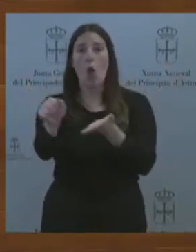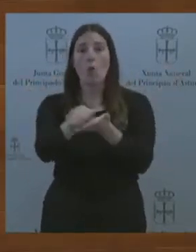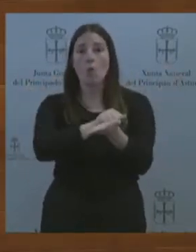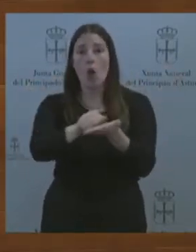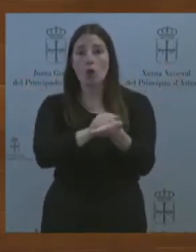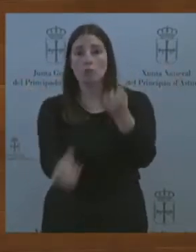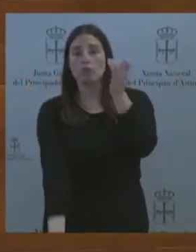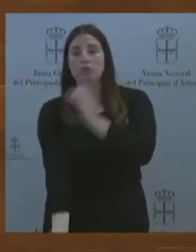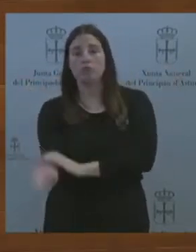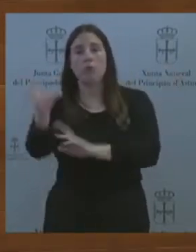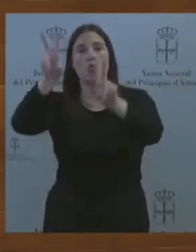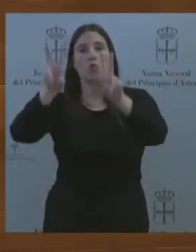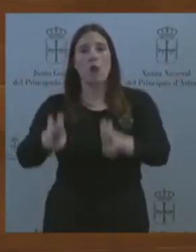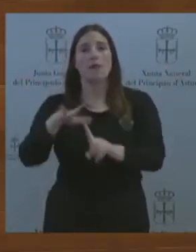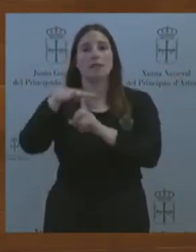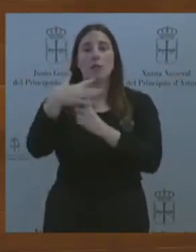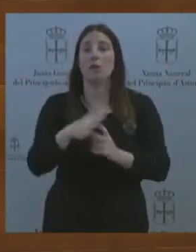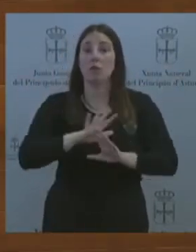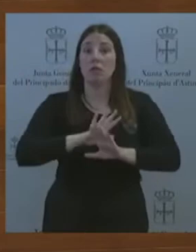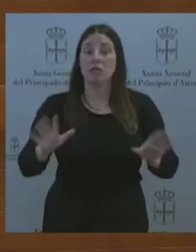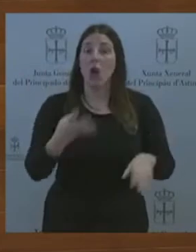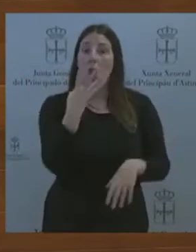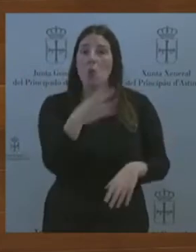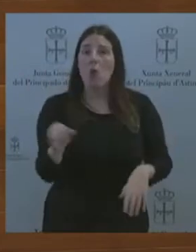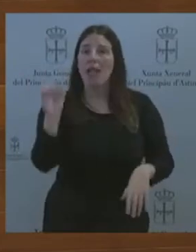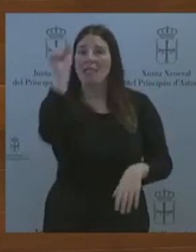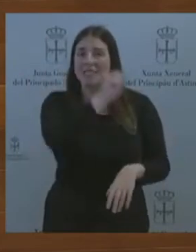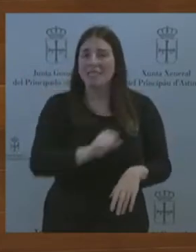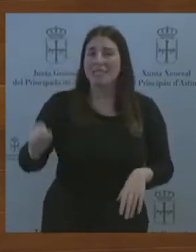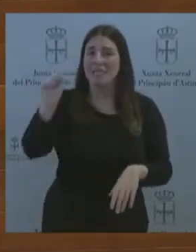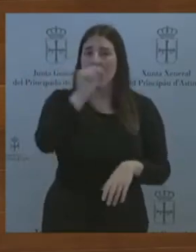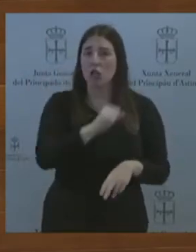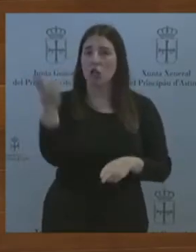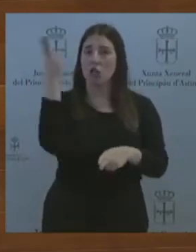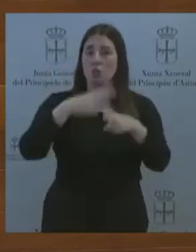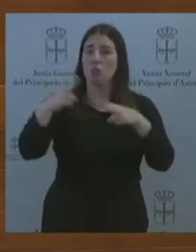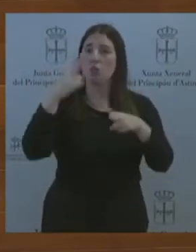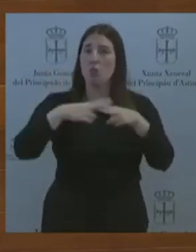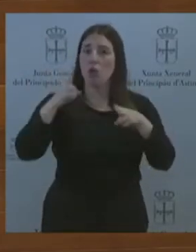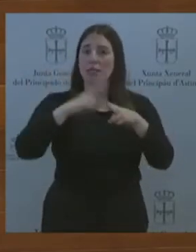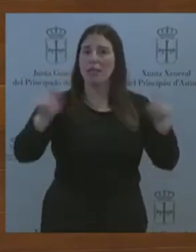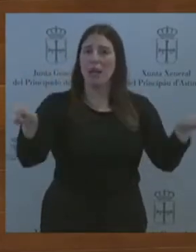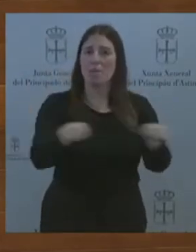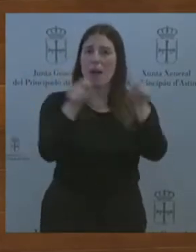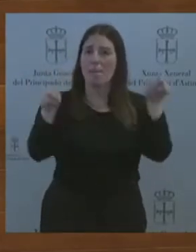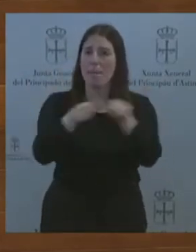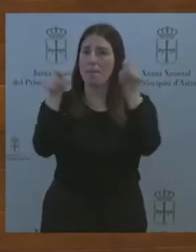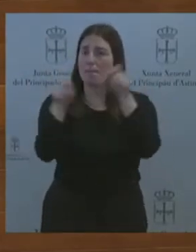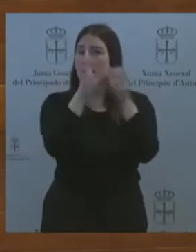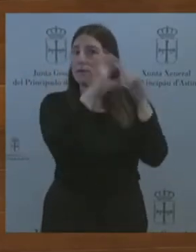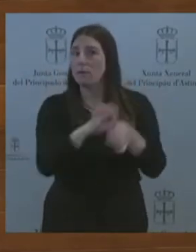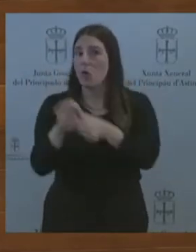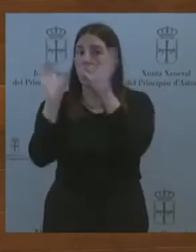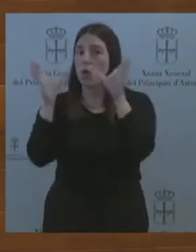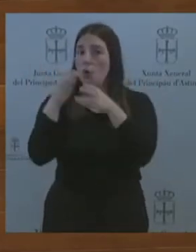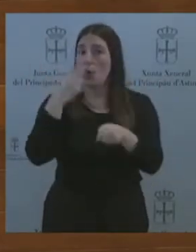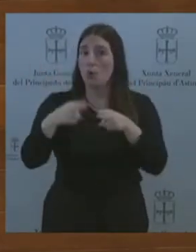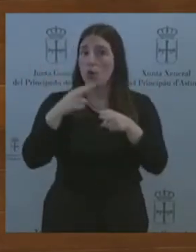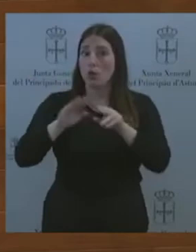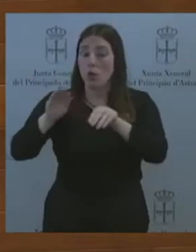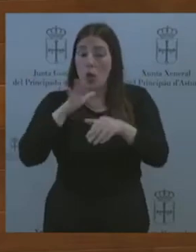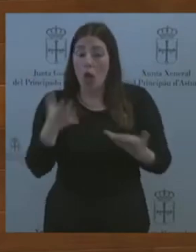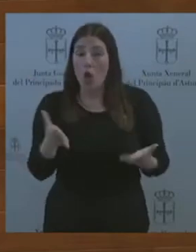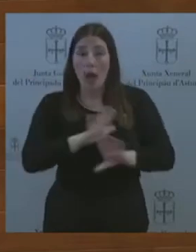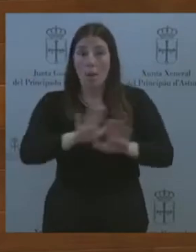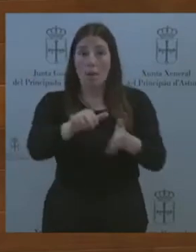casi 40 años de políticas destructoras de su partido, lo que han hecho no cuenta. Y que el declive sufrido por nuestra